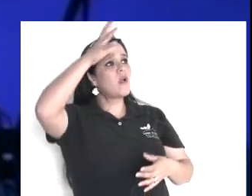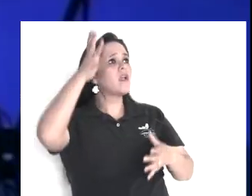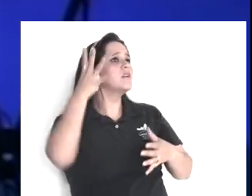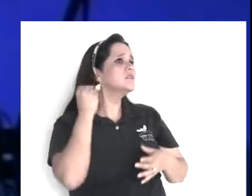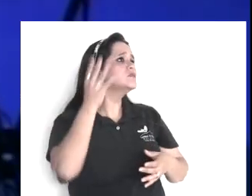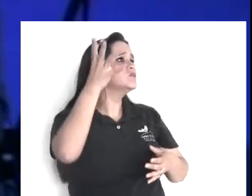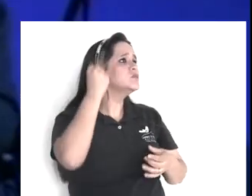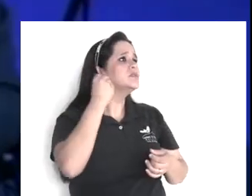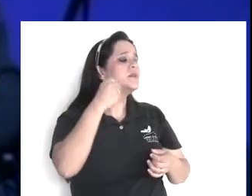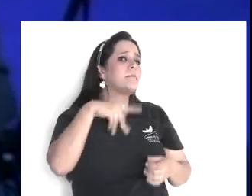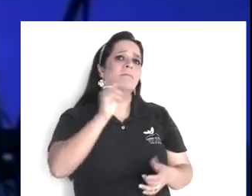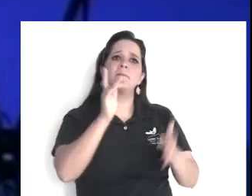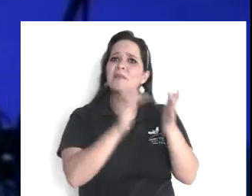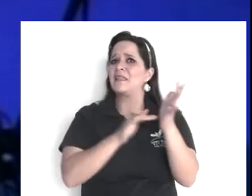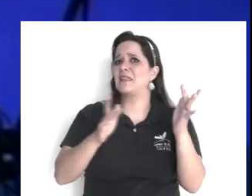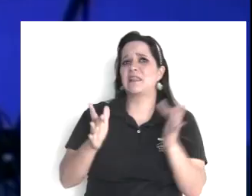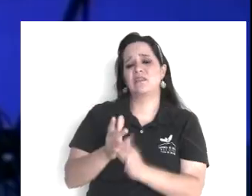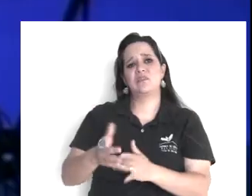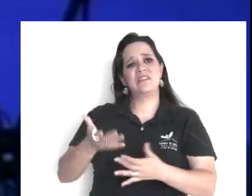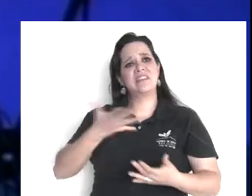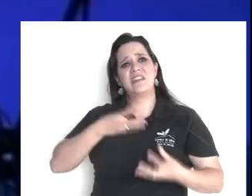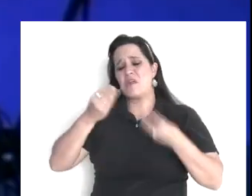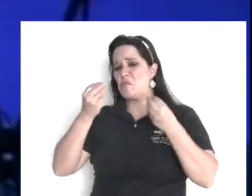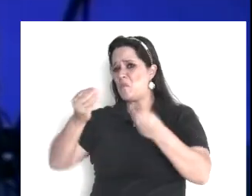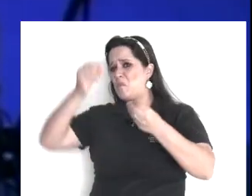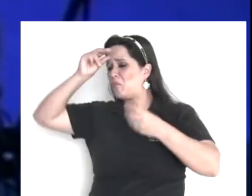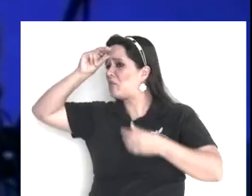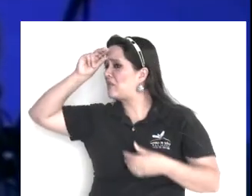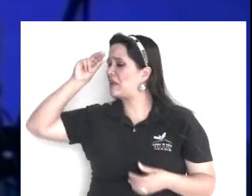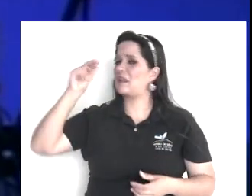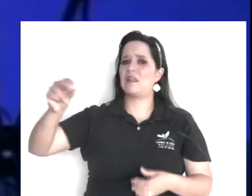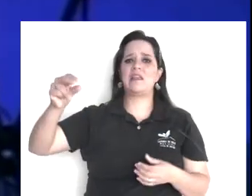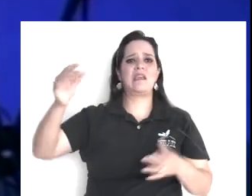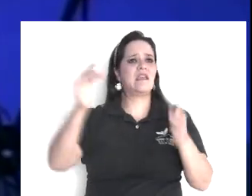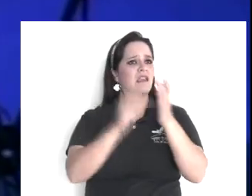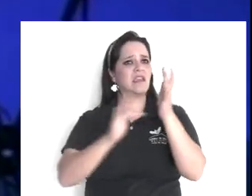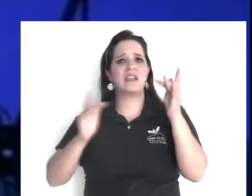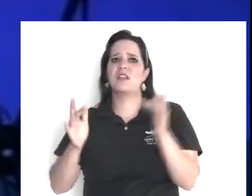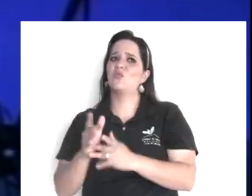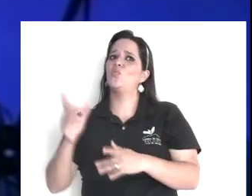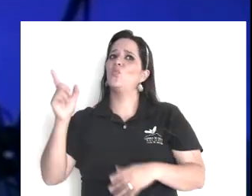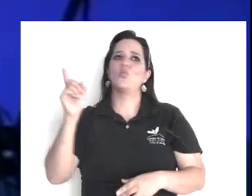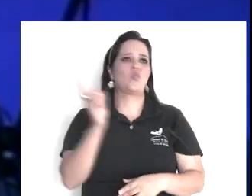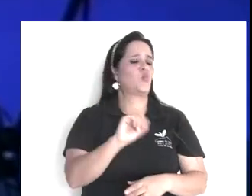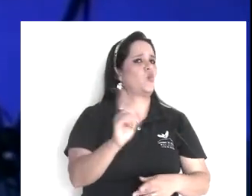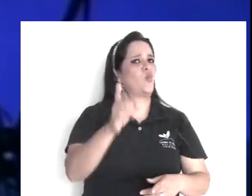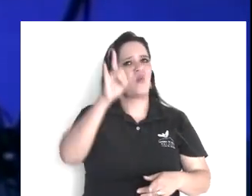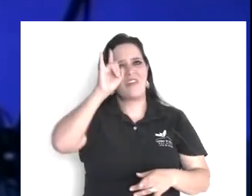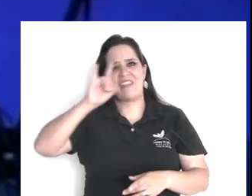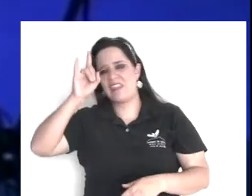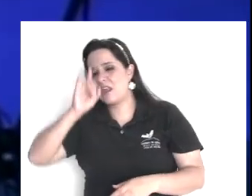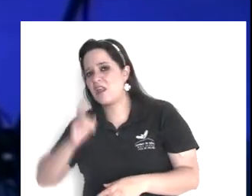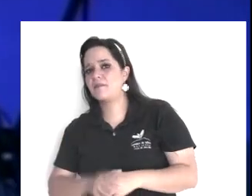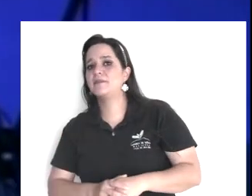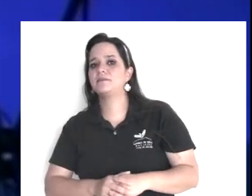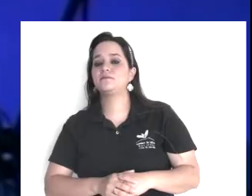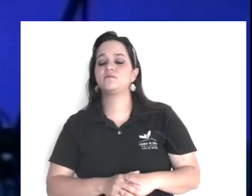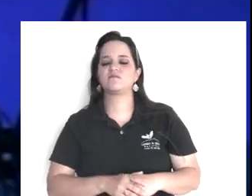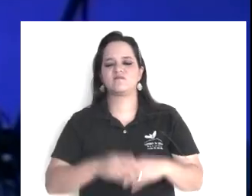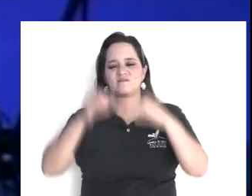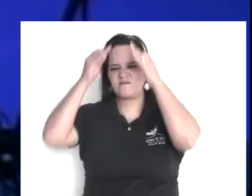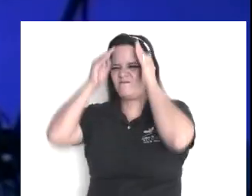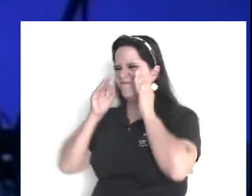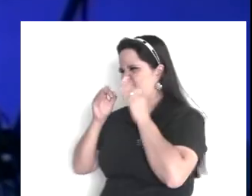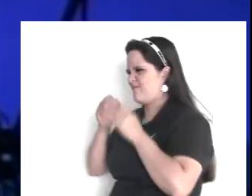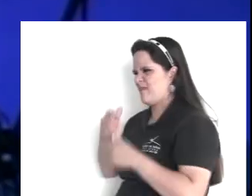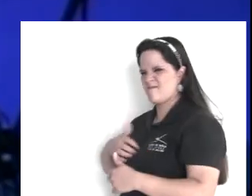traído? los salvaciónes responden, jamás hombre, alguno ha hablado, como este hombre, entonces los fariseos, le respondieron, también a vosotros, también vosotros, habéis